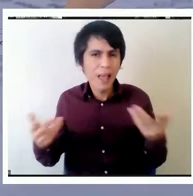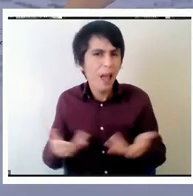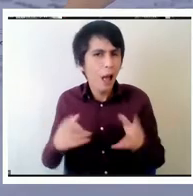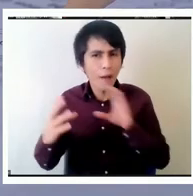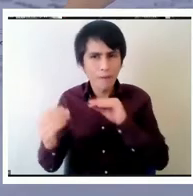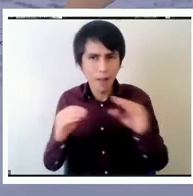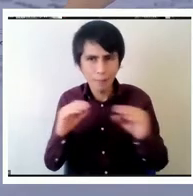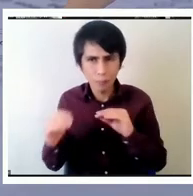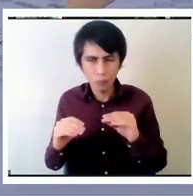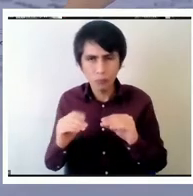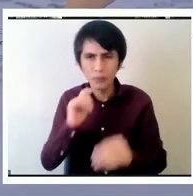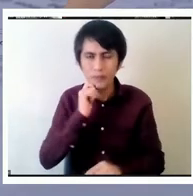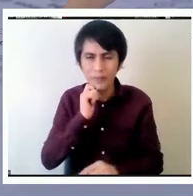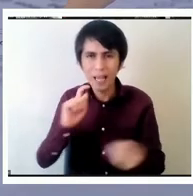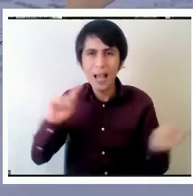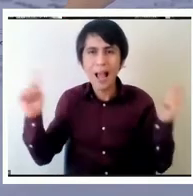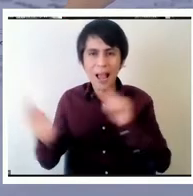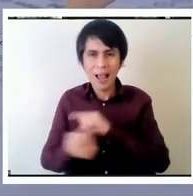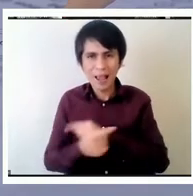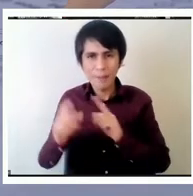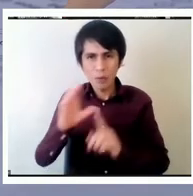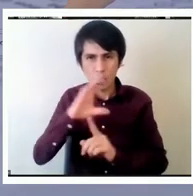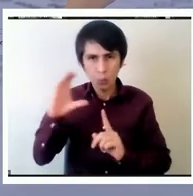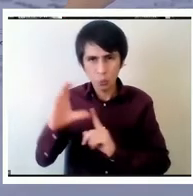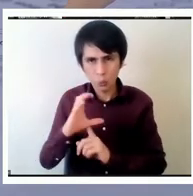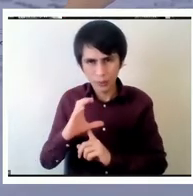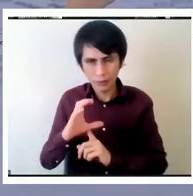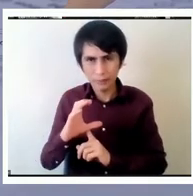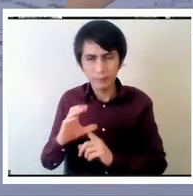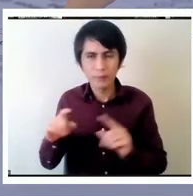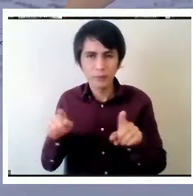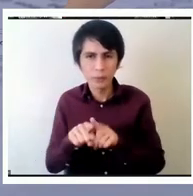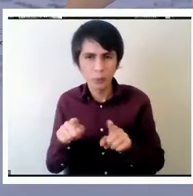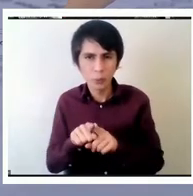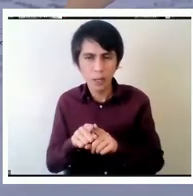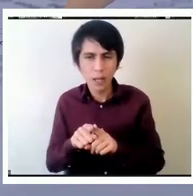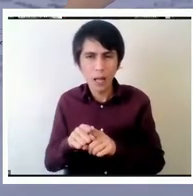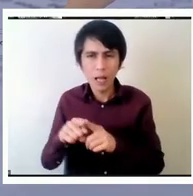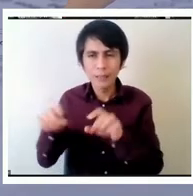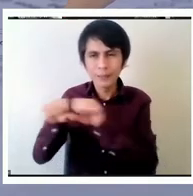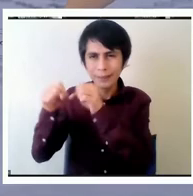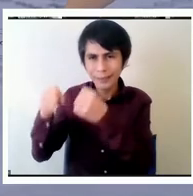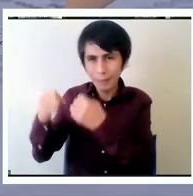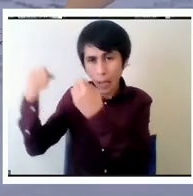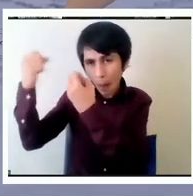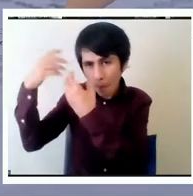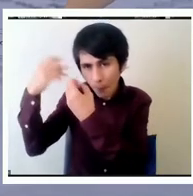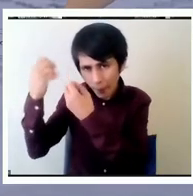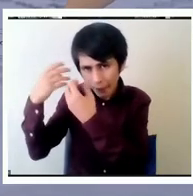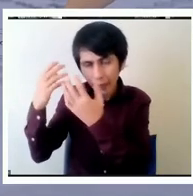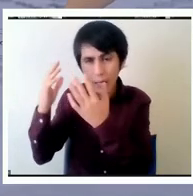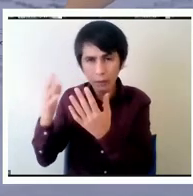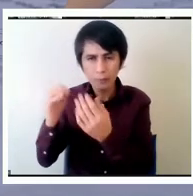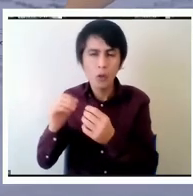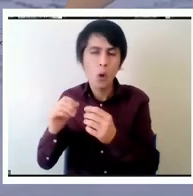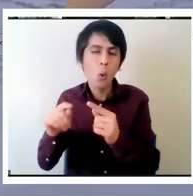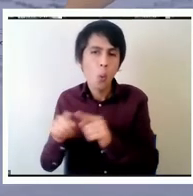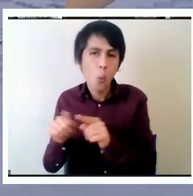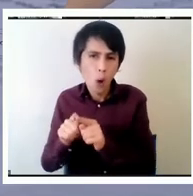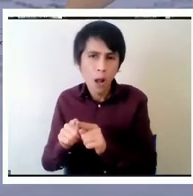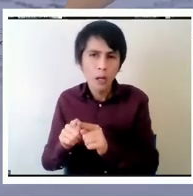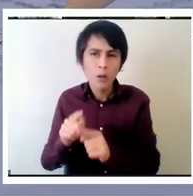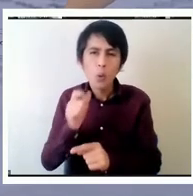cultural así que más allá de aprenderte sistemas y de pensar acerca de los movimientos de los juicios